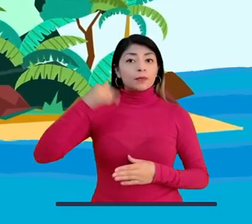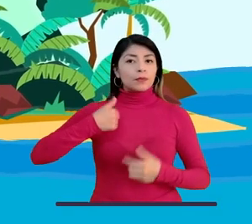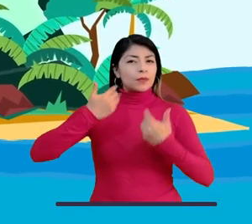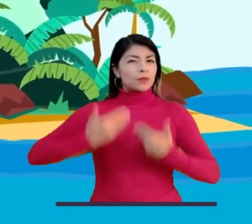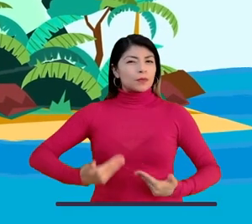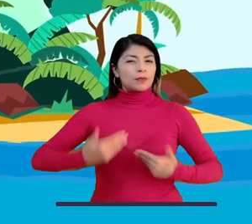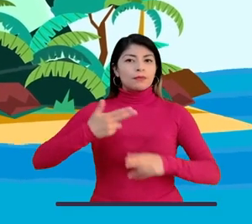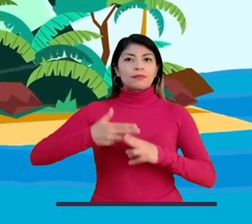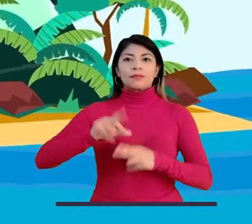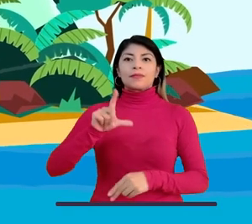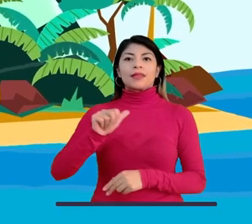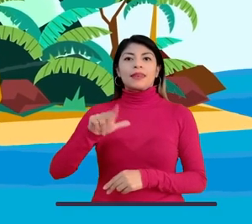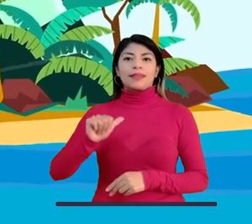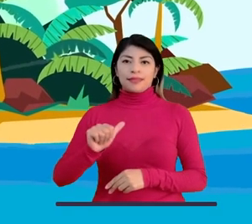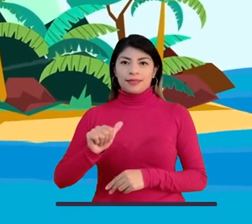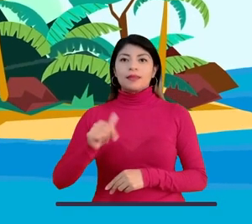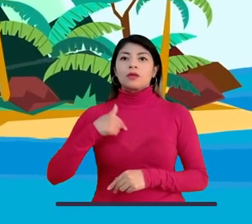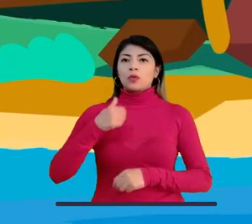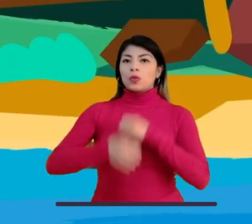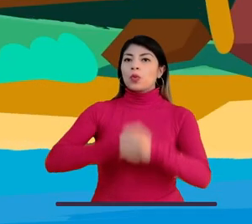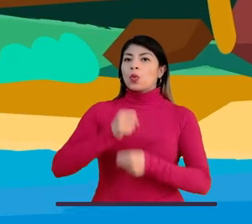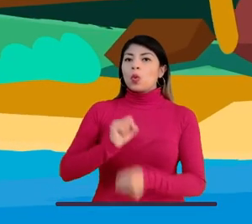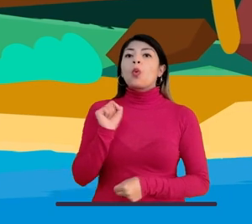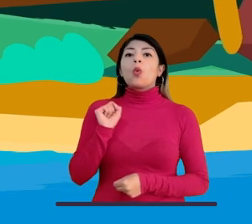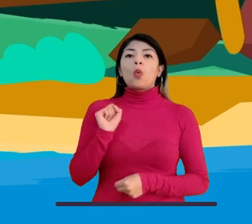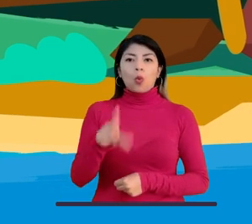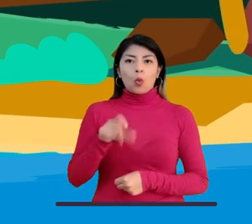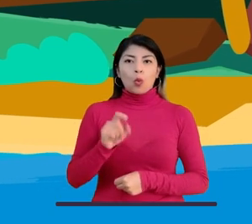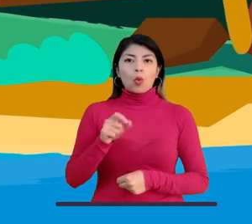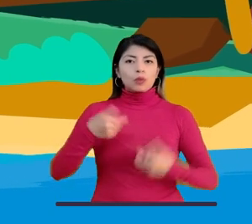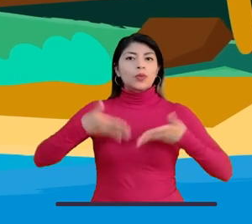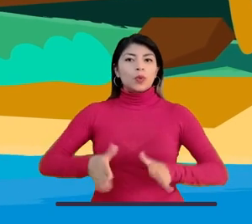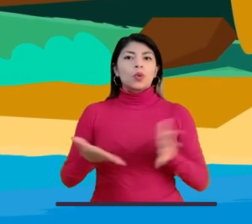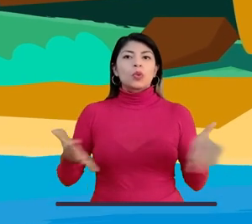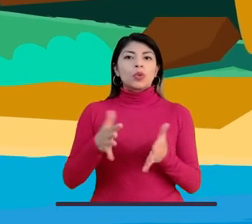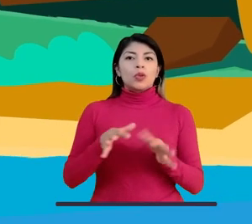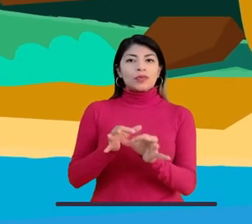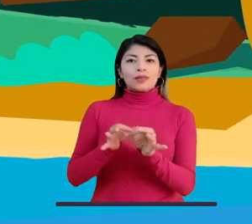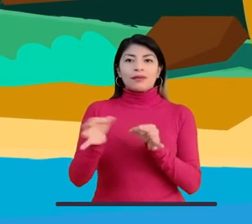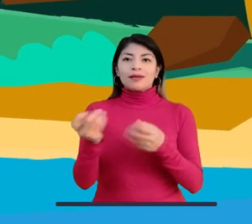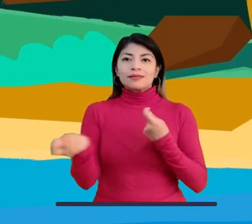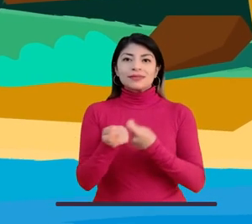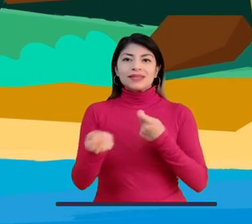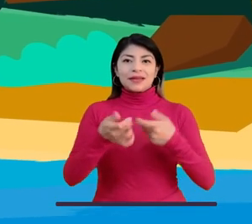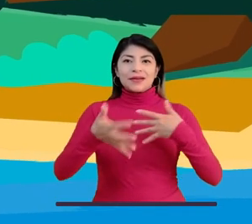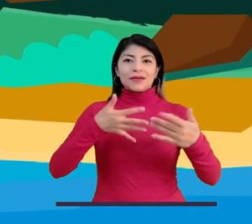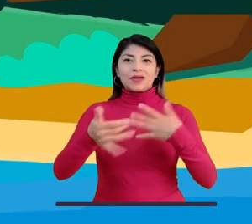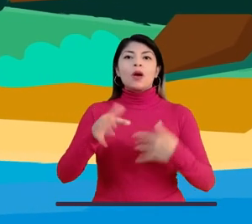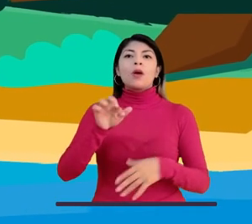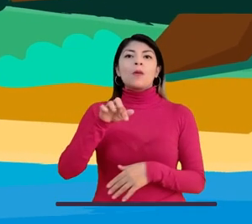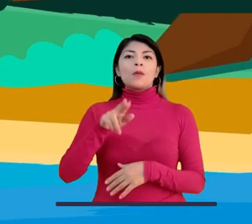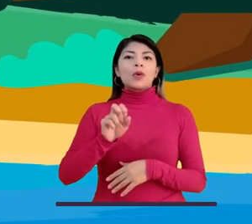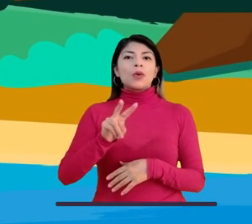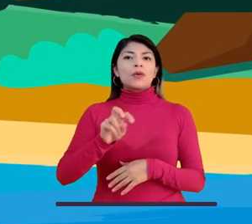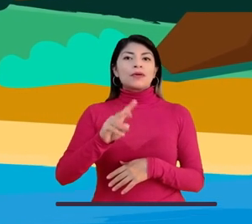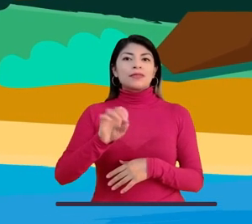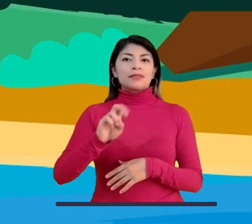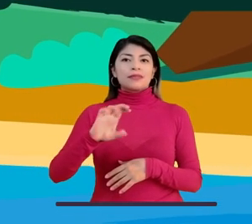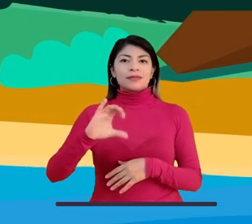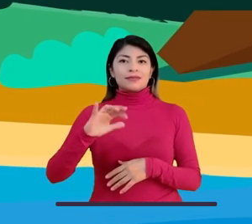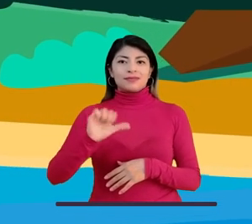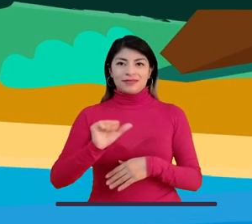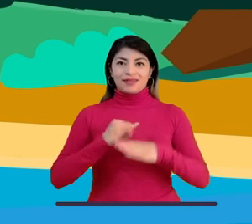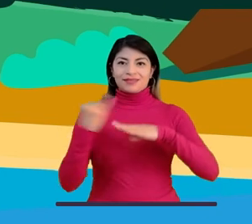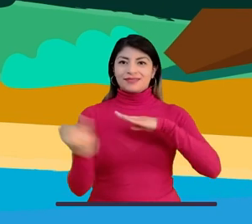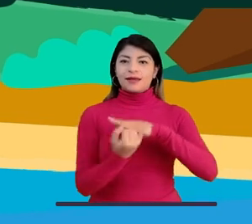Hola, mi nombre es Lara Walters. Tengo 11 años, soy Raizal de Provincia. He vivido aquí toda la vida